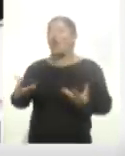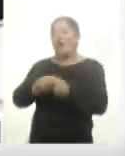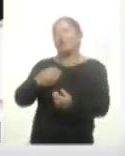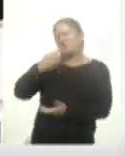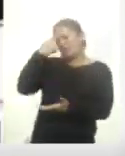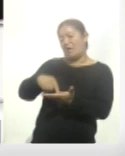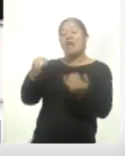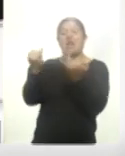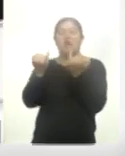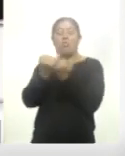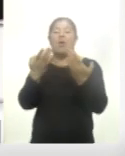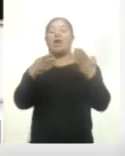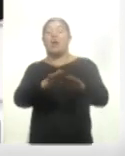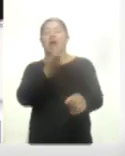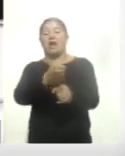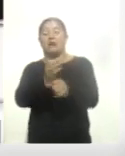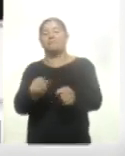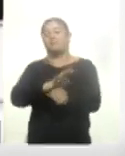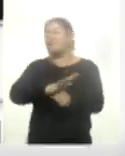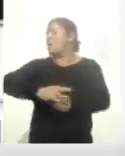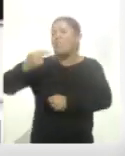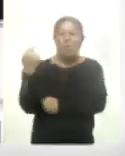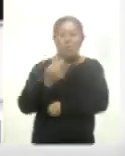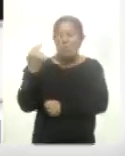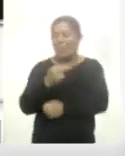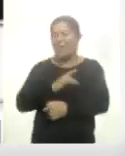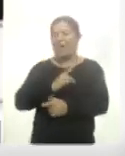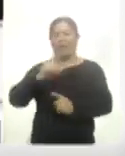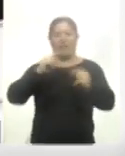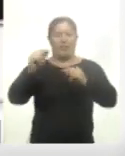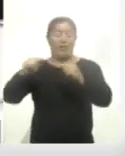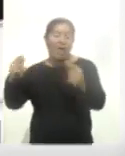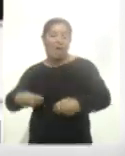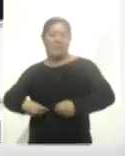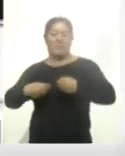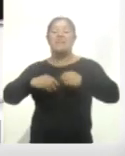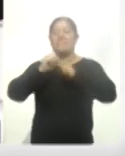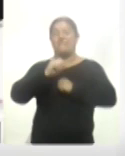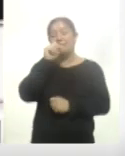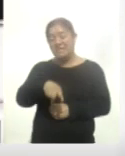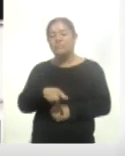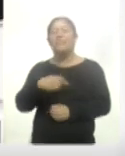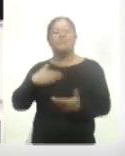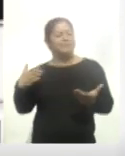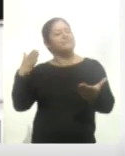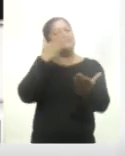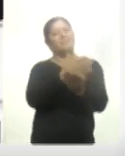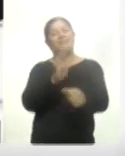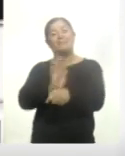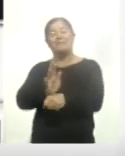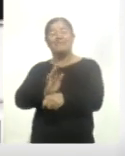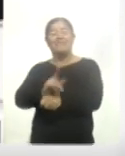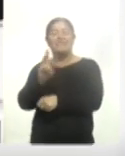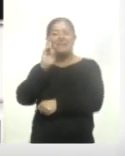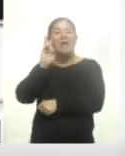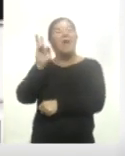pandemia, el encierro, y ya nos urge también recuperar nuestros espacios, nuestra vida, e ir al cine a ver una película que nos haga